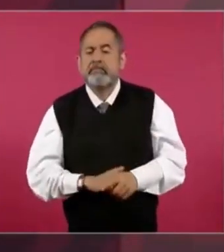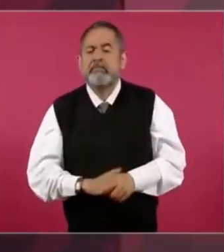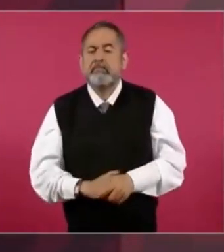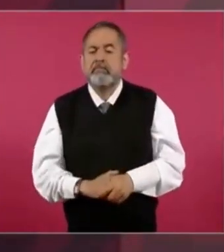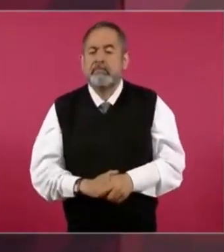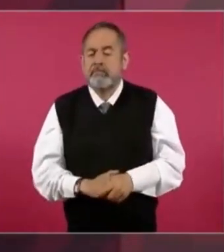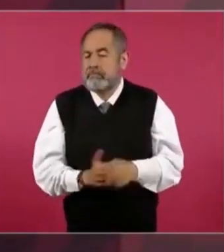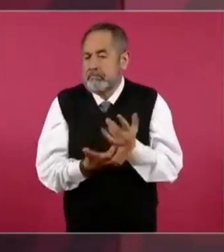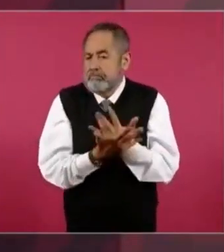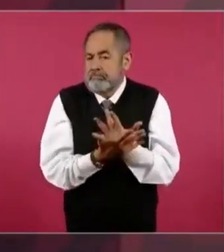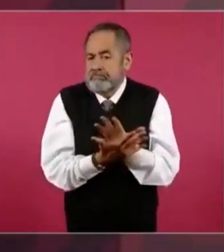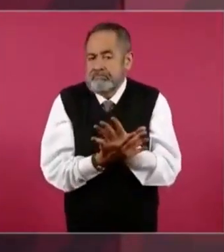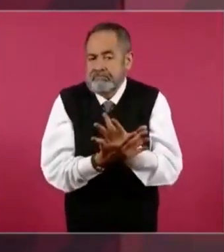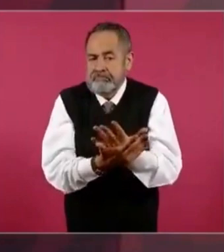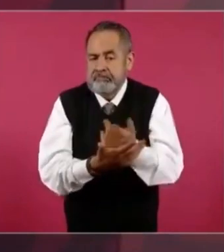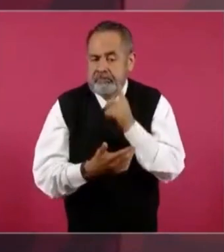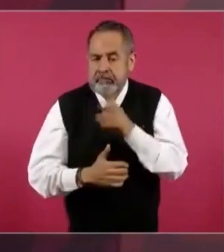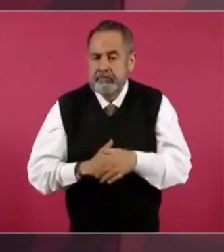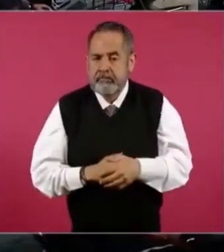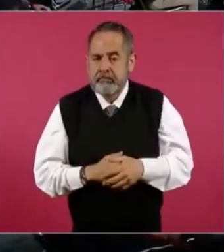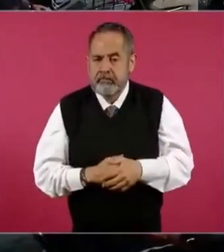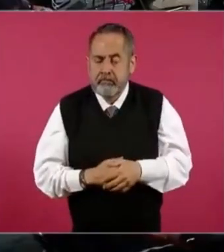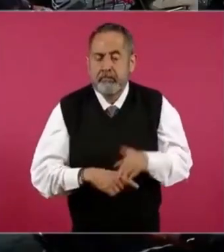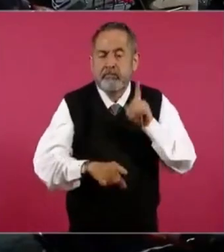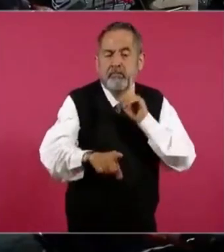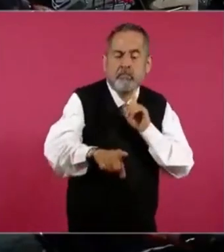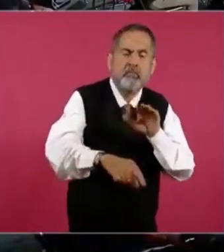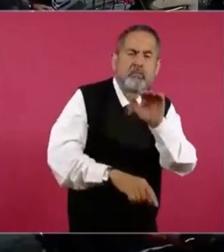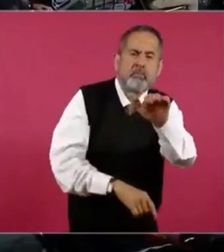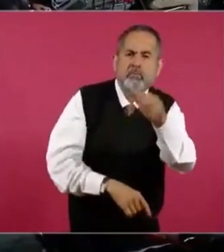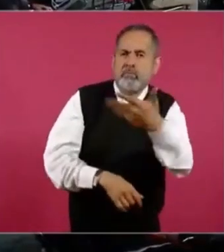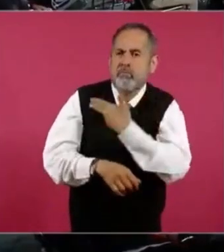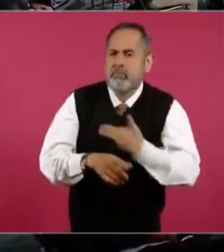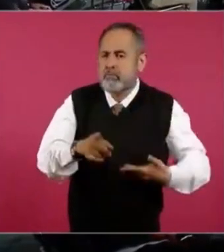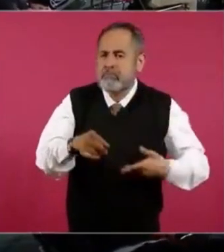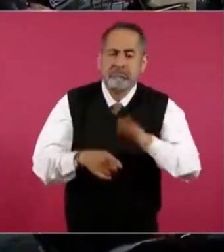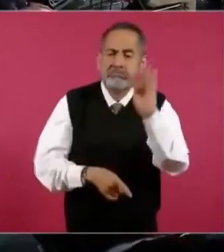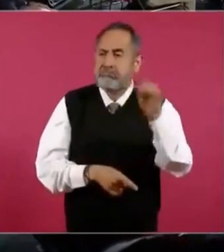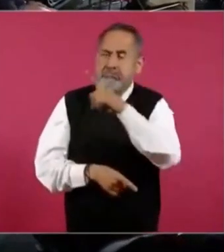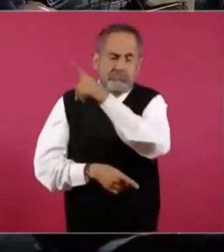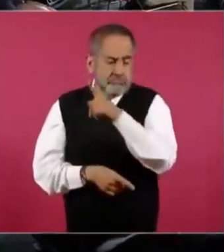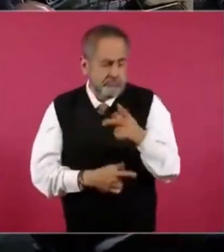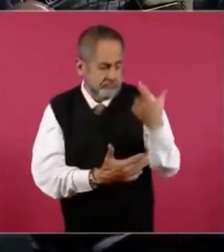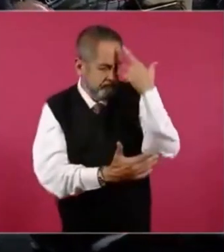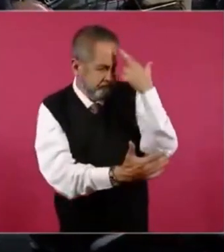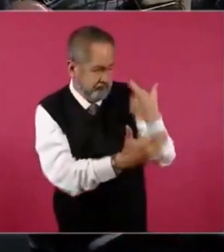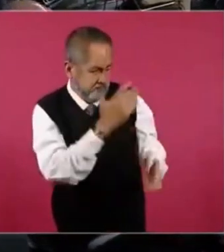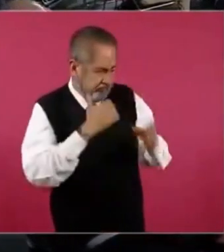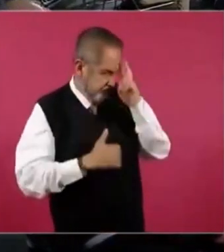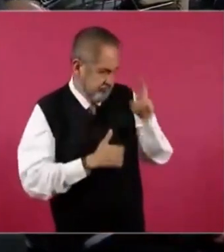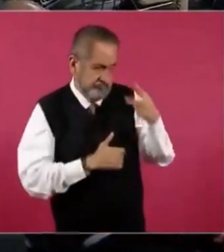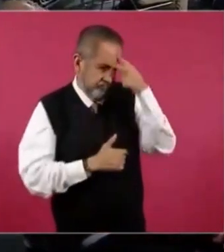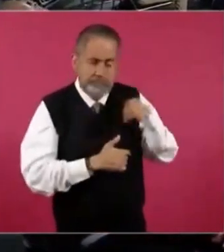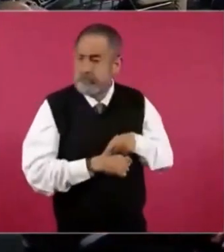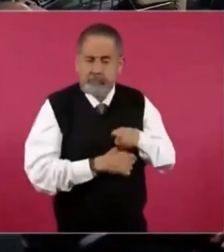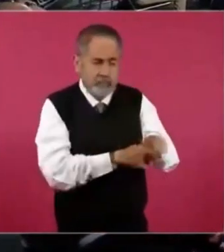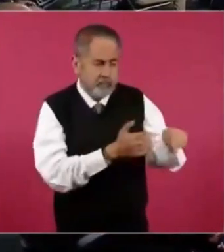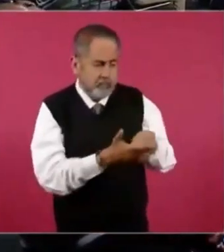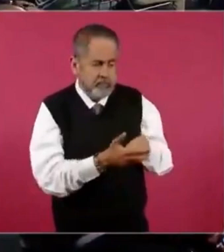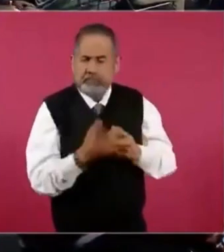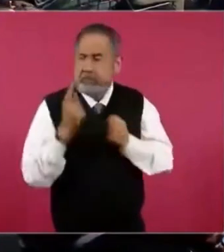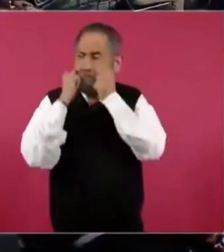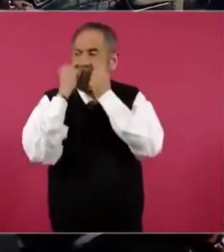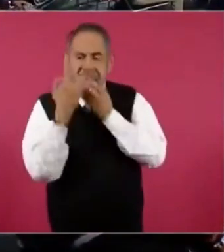Vamos a esperar. Presidente, ¿habría algún indicio de que se violó la soberanía? Sobre todo entendiendo que a partir de los atentados